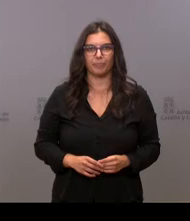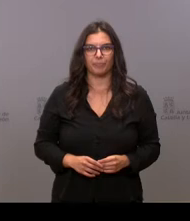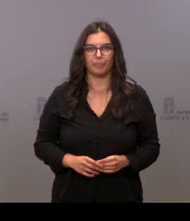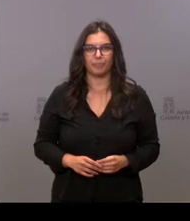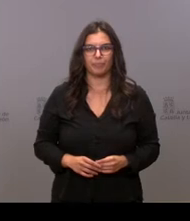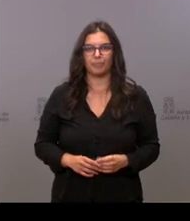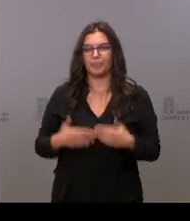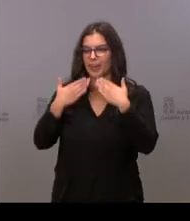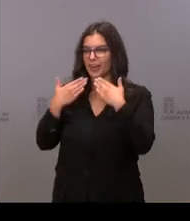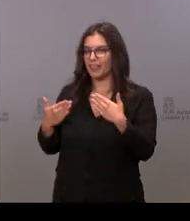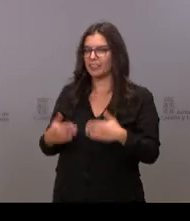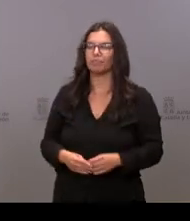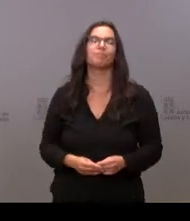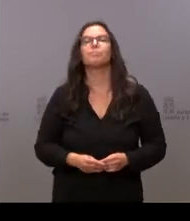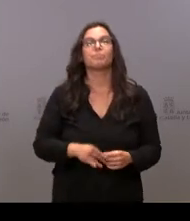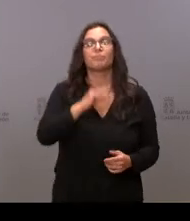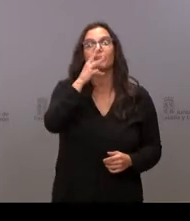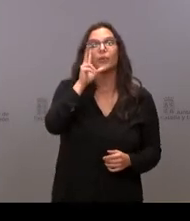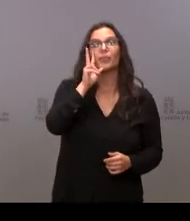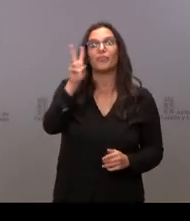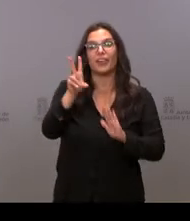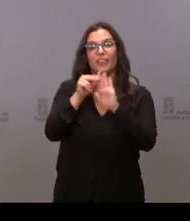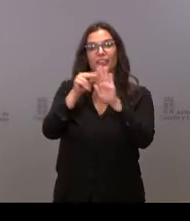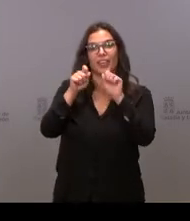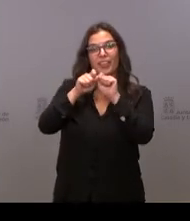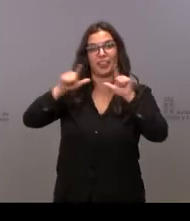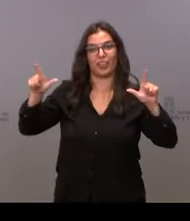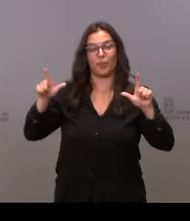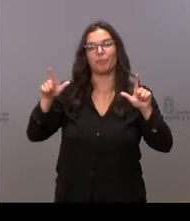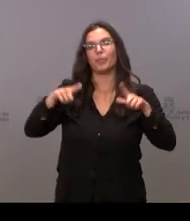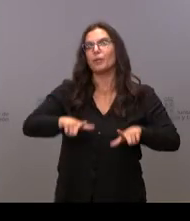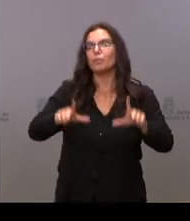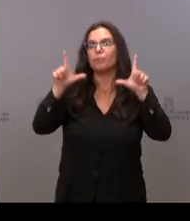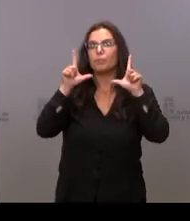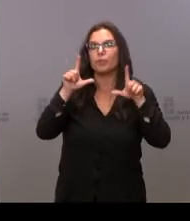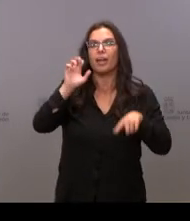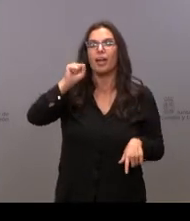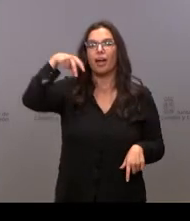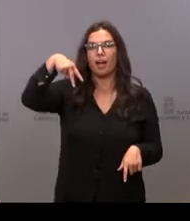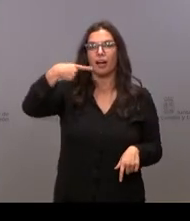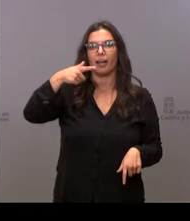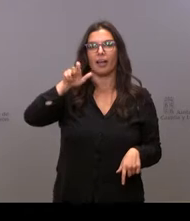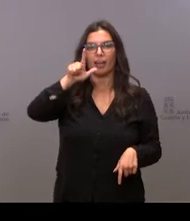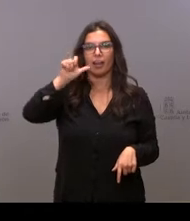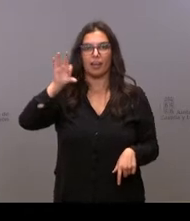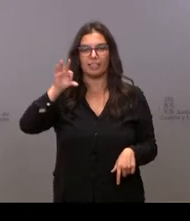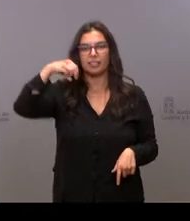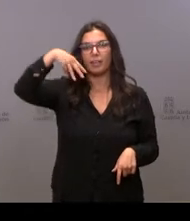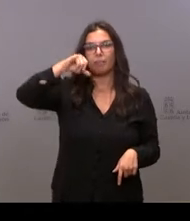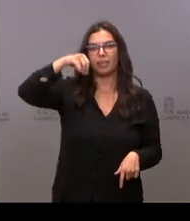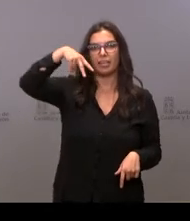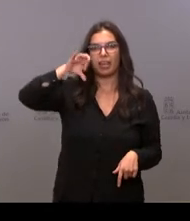Gracias, José María. Vamos a ver a continuación un vídeo que protagoniza Ángeles Meneses. Ángeles es